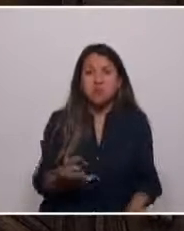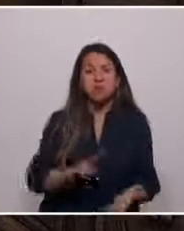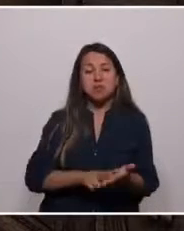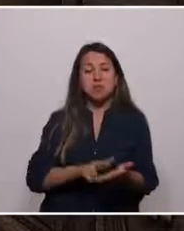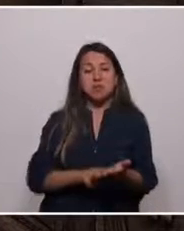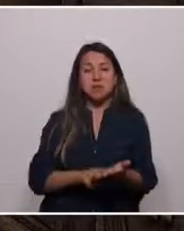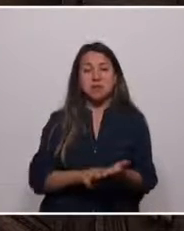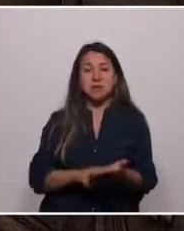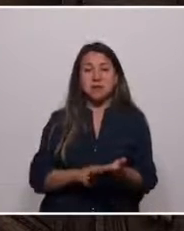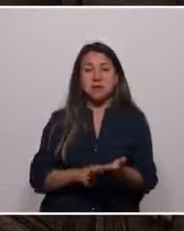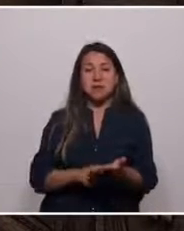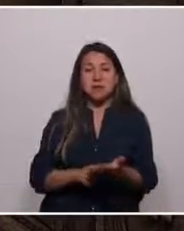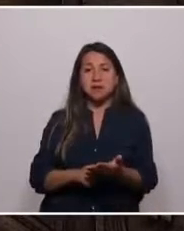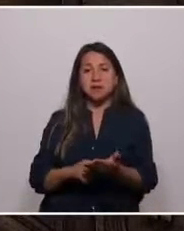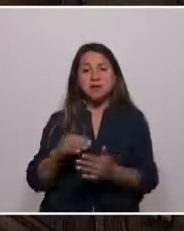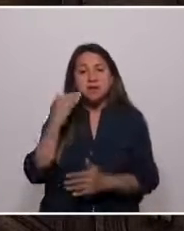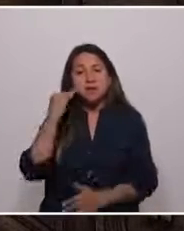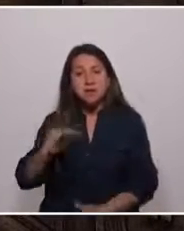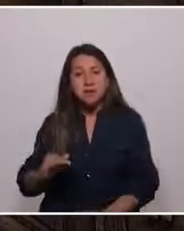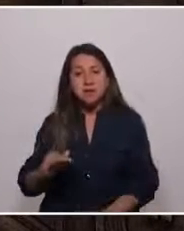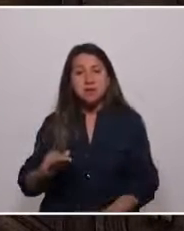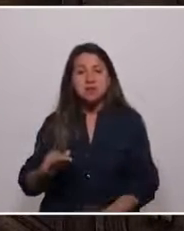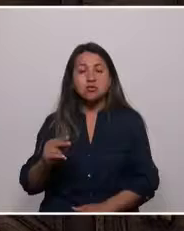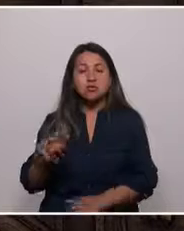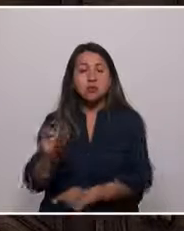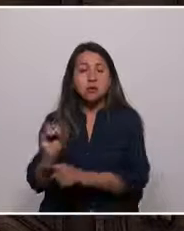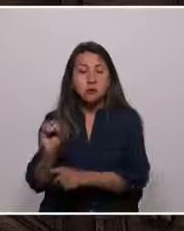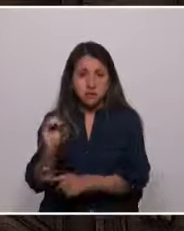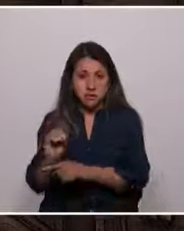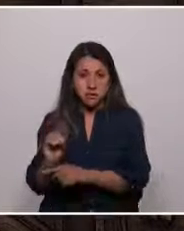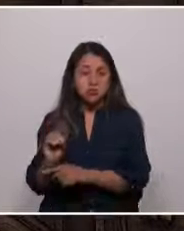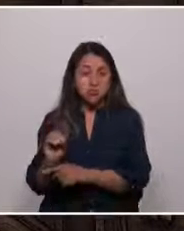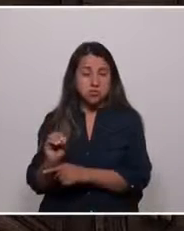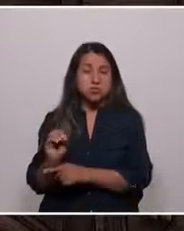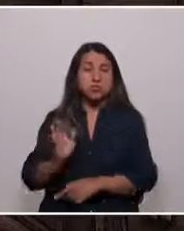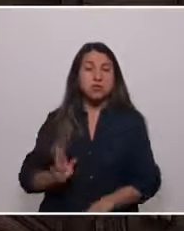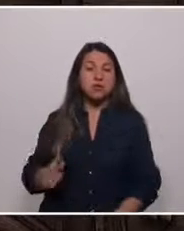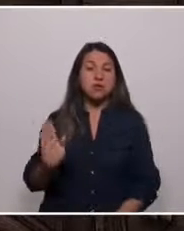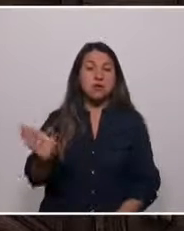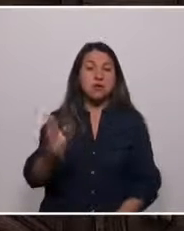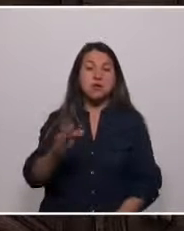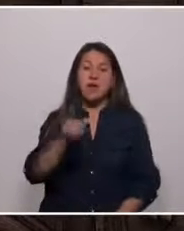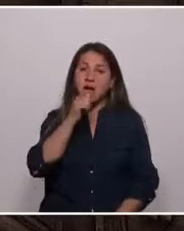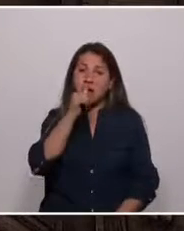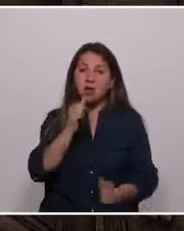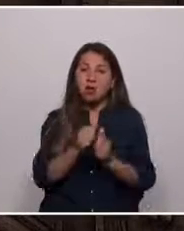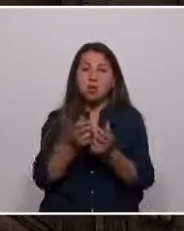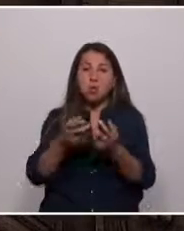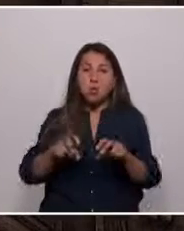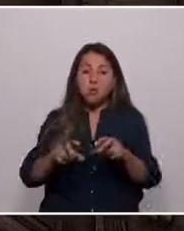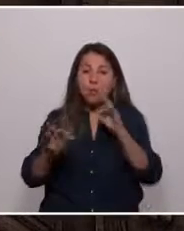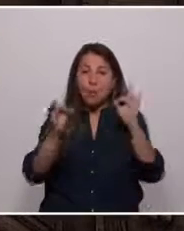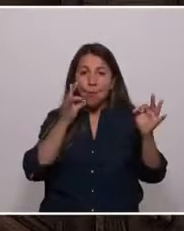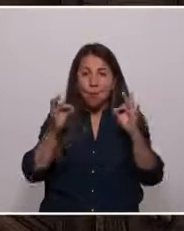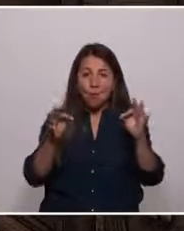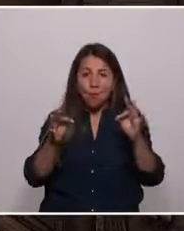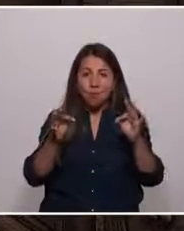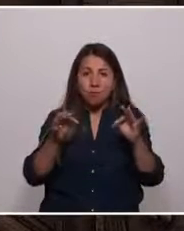niños y niñas cuya base de alimentación sigue siendo el arroz con huevo y los fideos con vienesa.